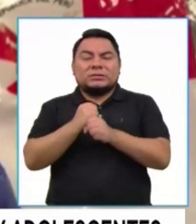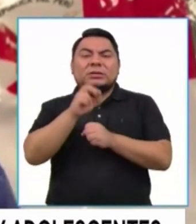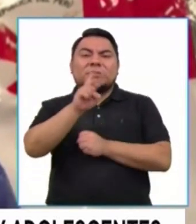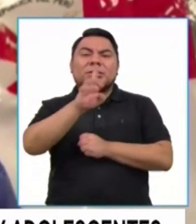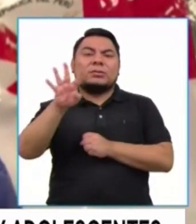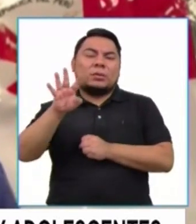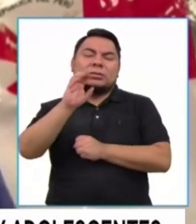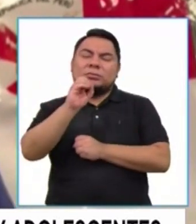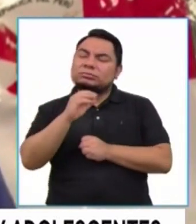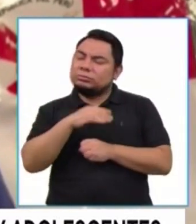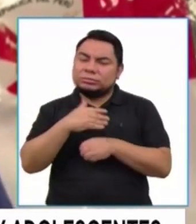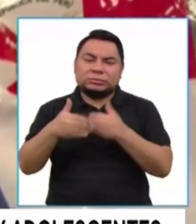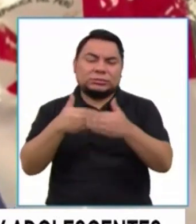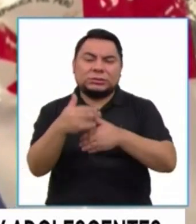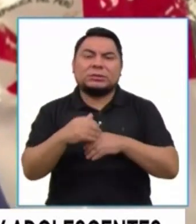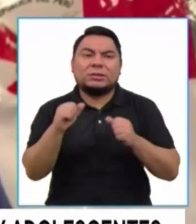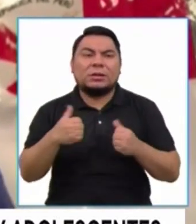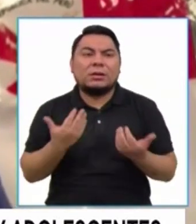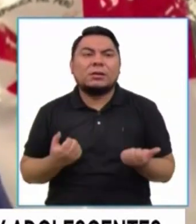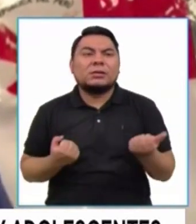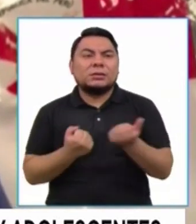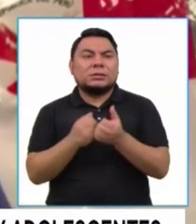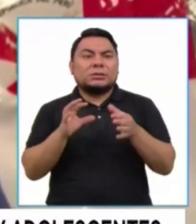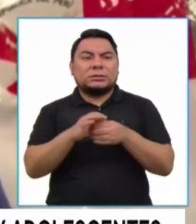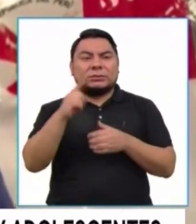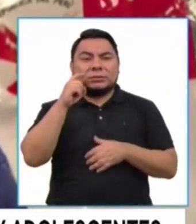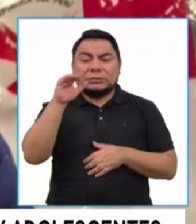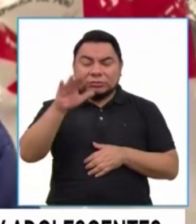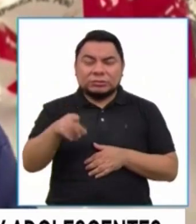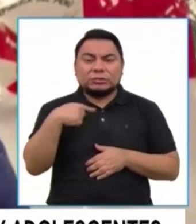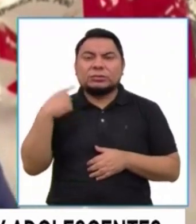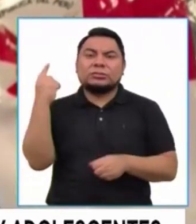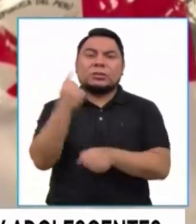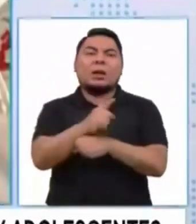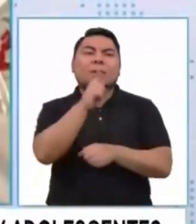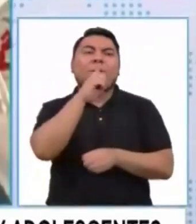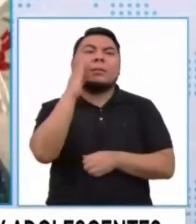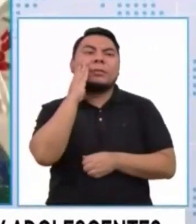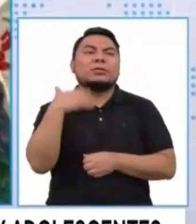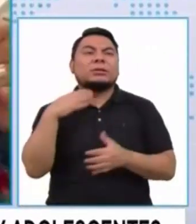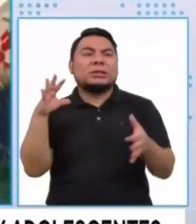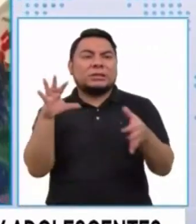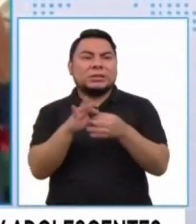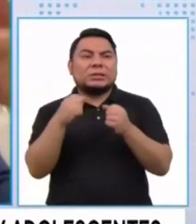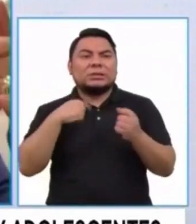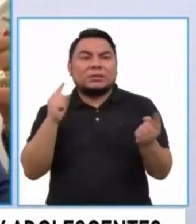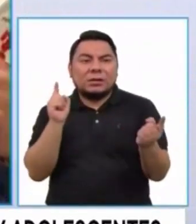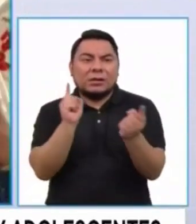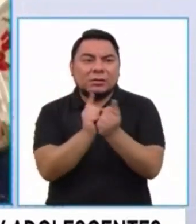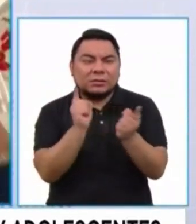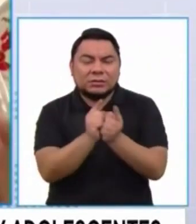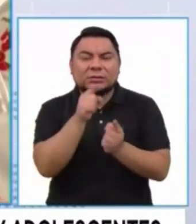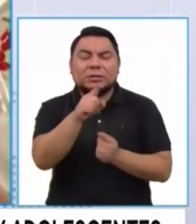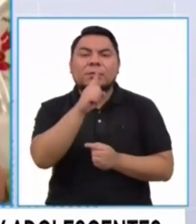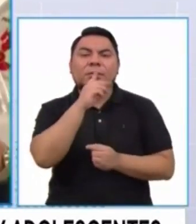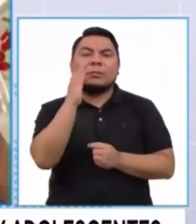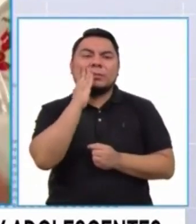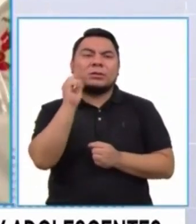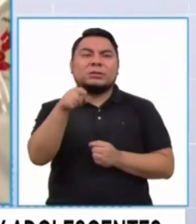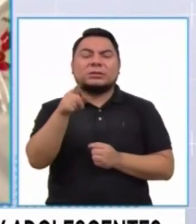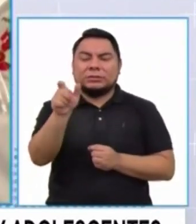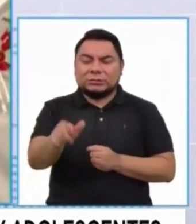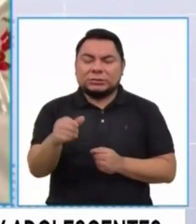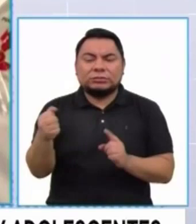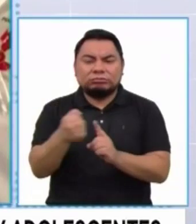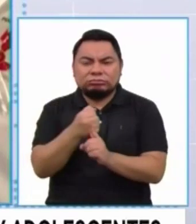24%. Esta niña fue violada y nosotros llamamos a los papás. Creo que debe haber un acercamiento a los papis, a